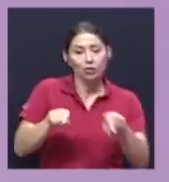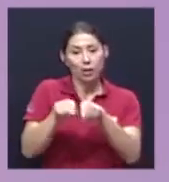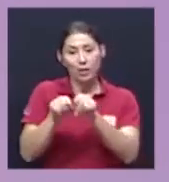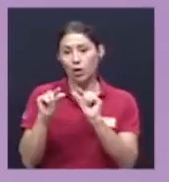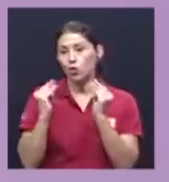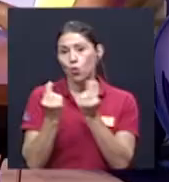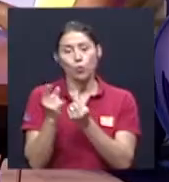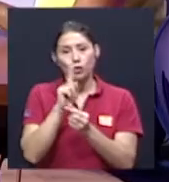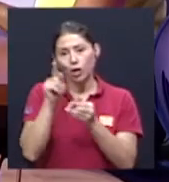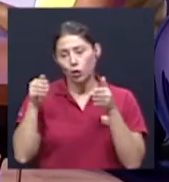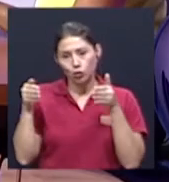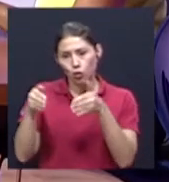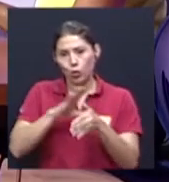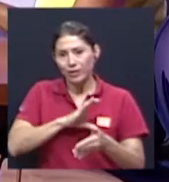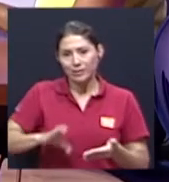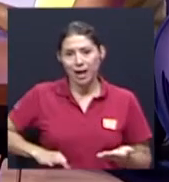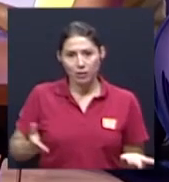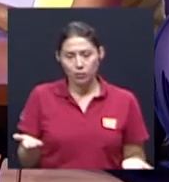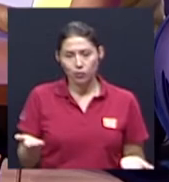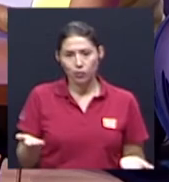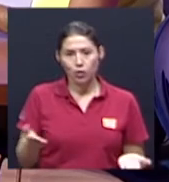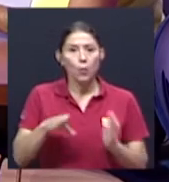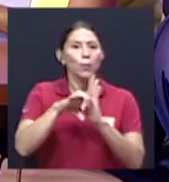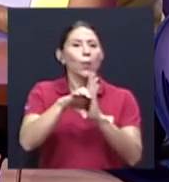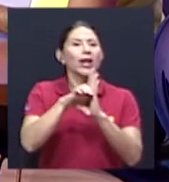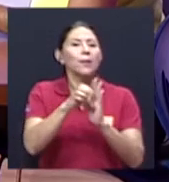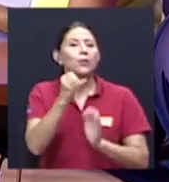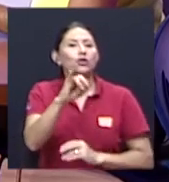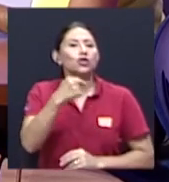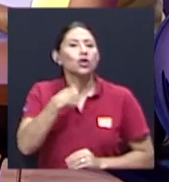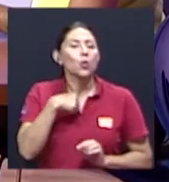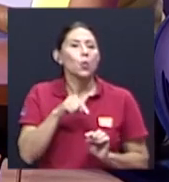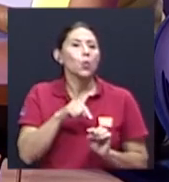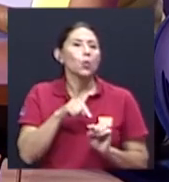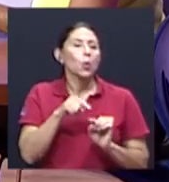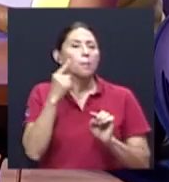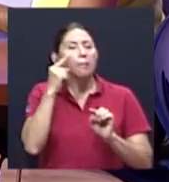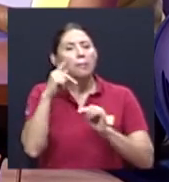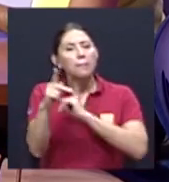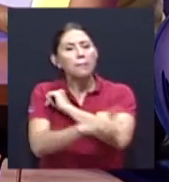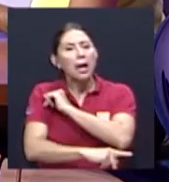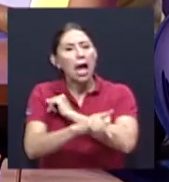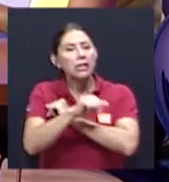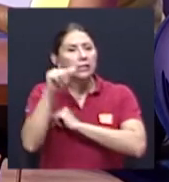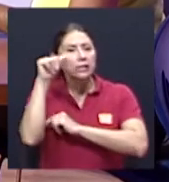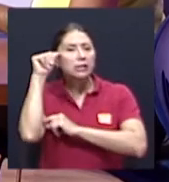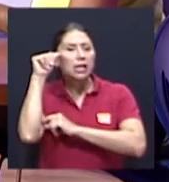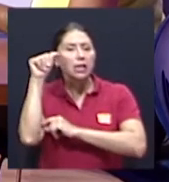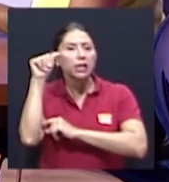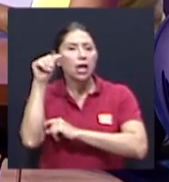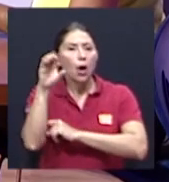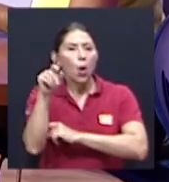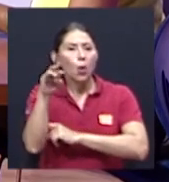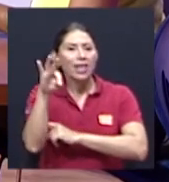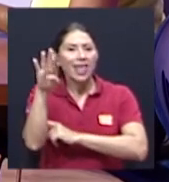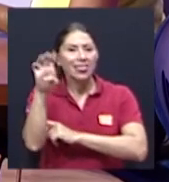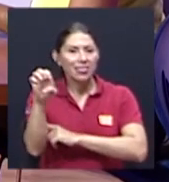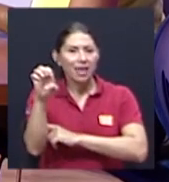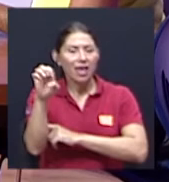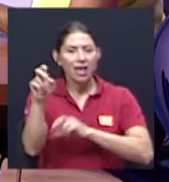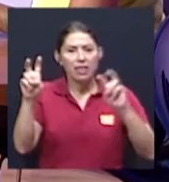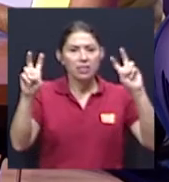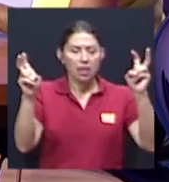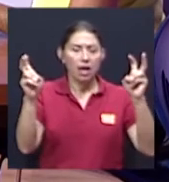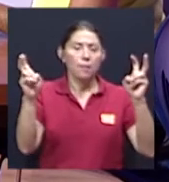por ejemplo si uno se acerca un poco a Oriente a todo el tema del budismo en